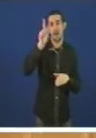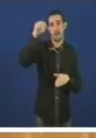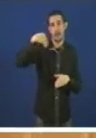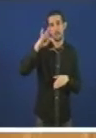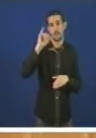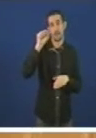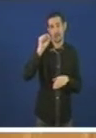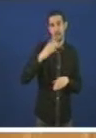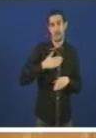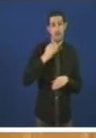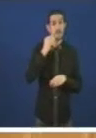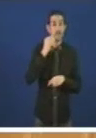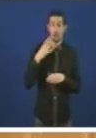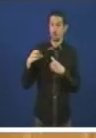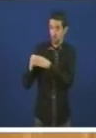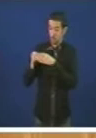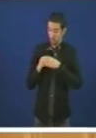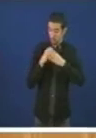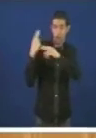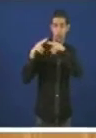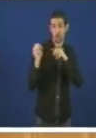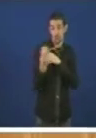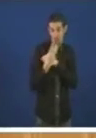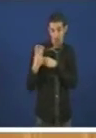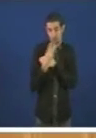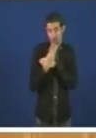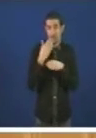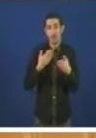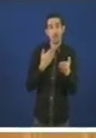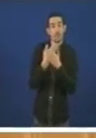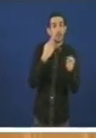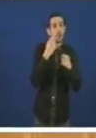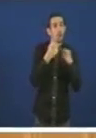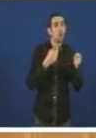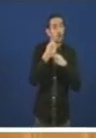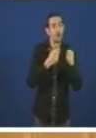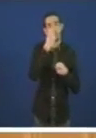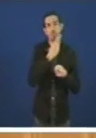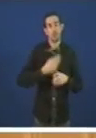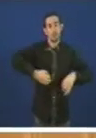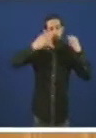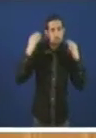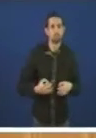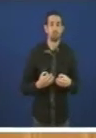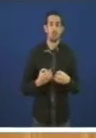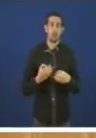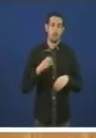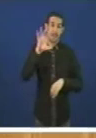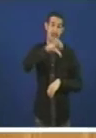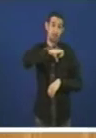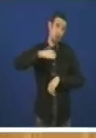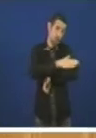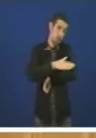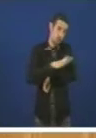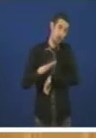todos os grupos solicitaban a demanda coordinada dun compromiso firme dos gobernos autonómico e estatal que permita